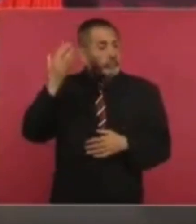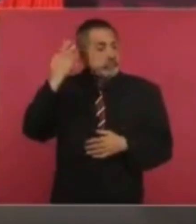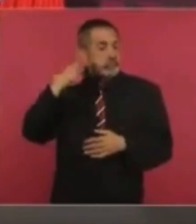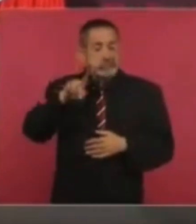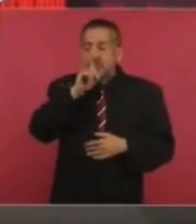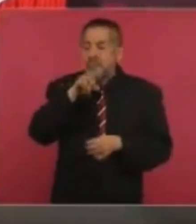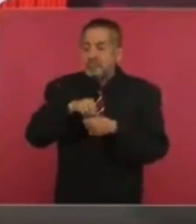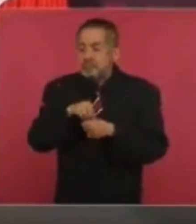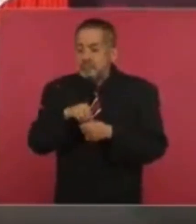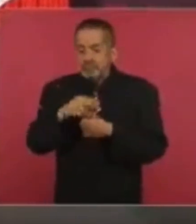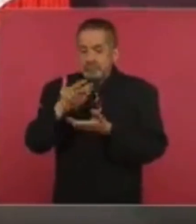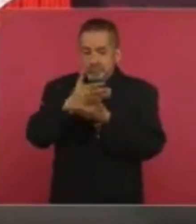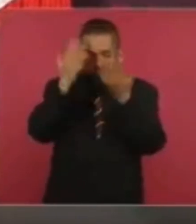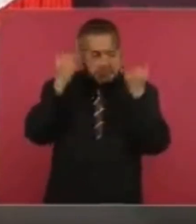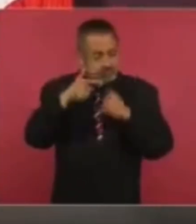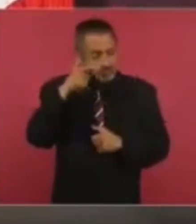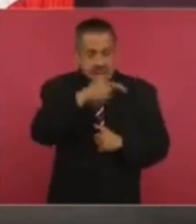nada.